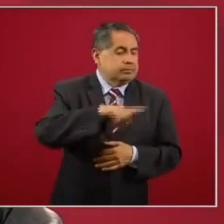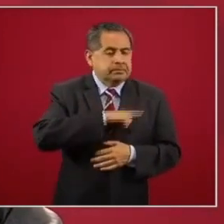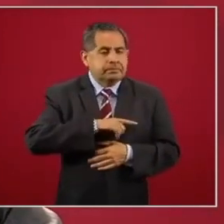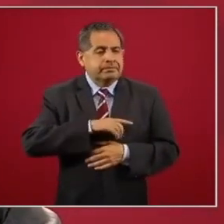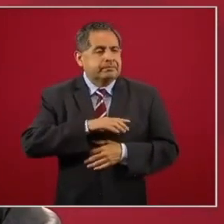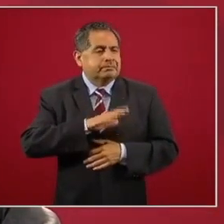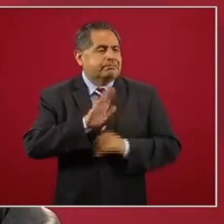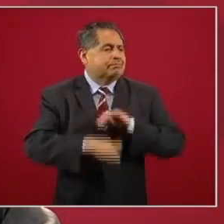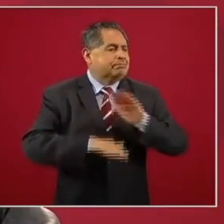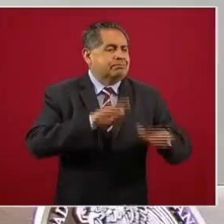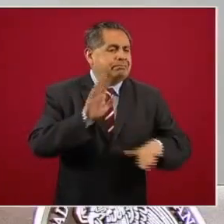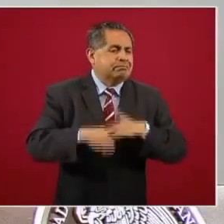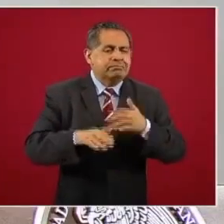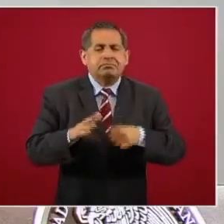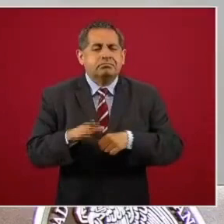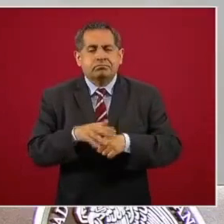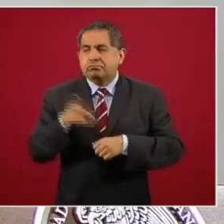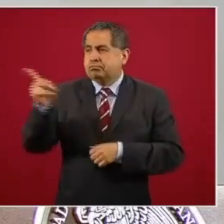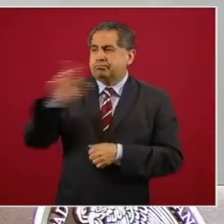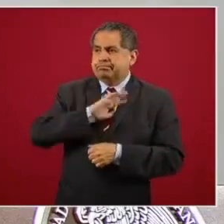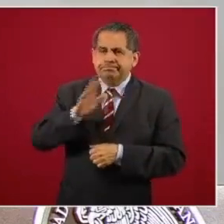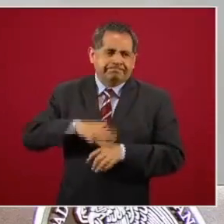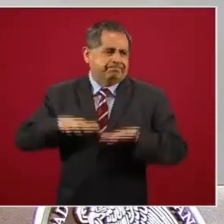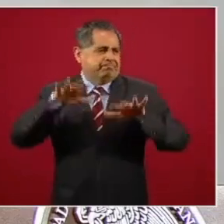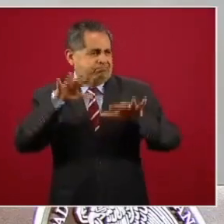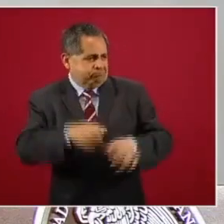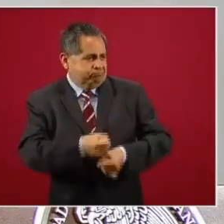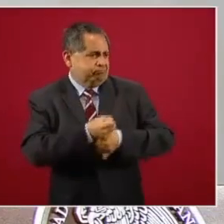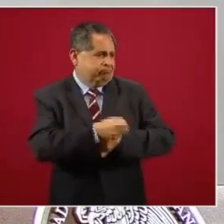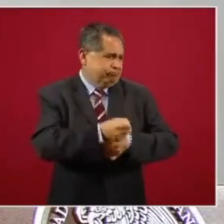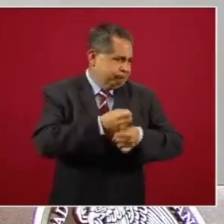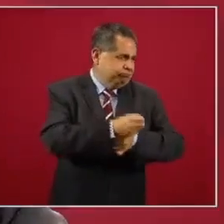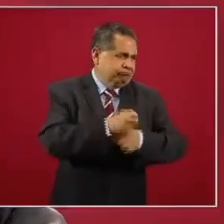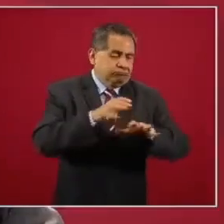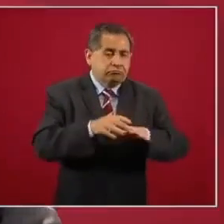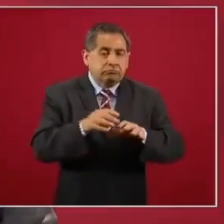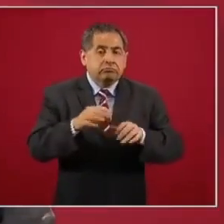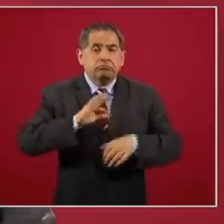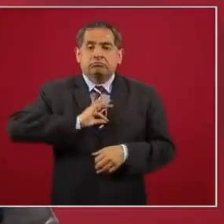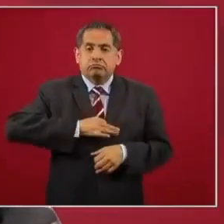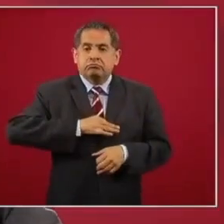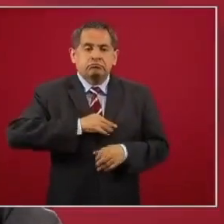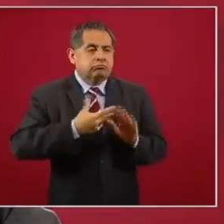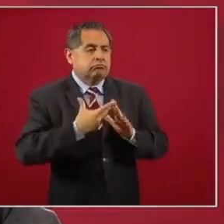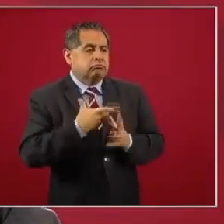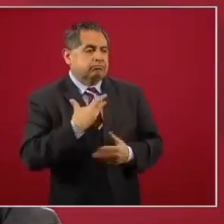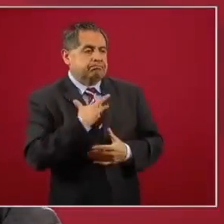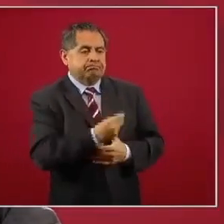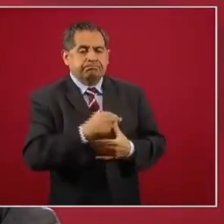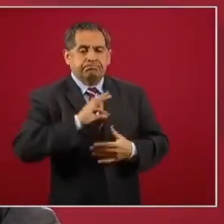tanto por la represión, la sobreexplotación, como por las epidemias.